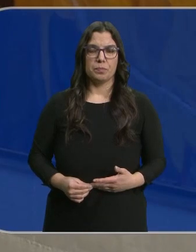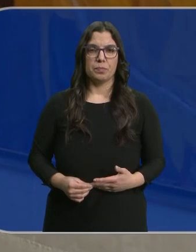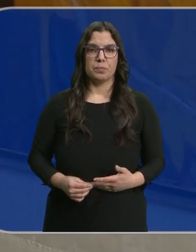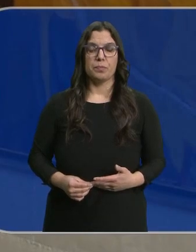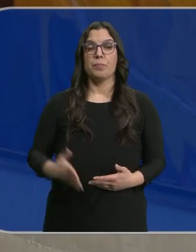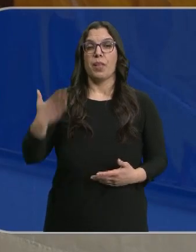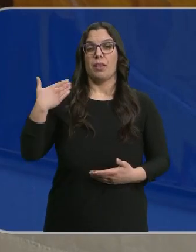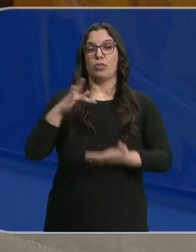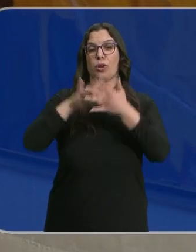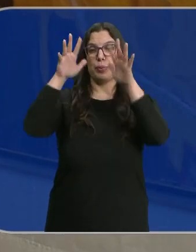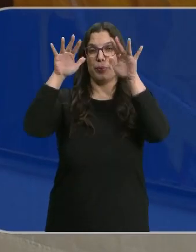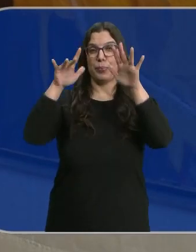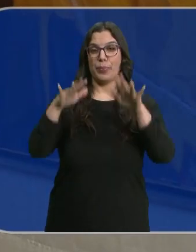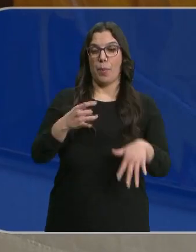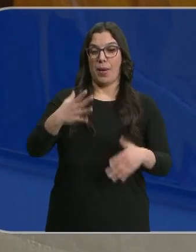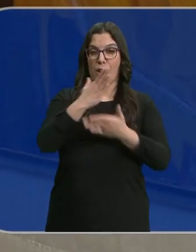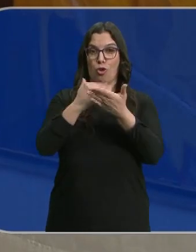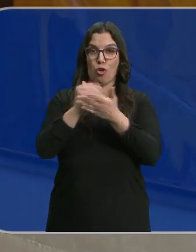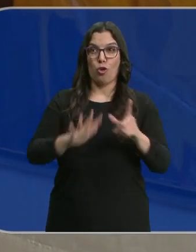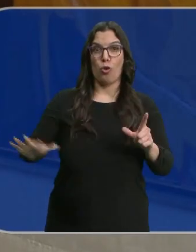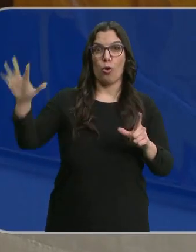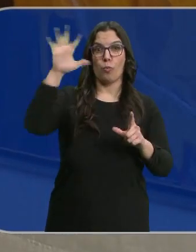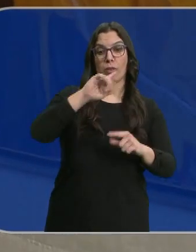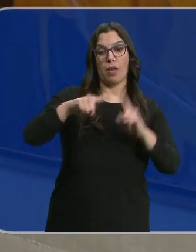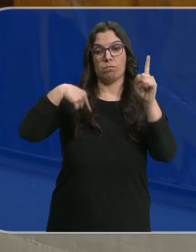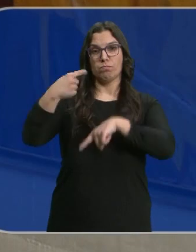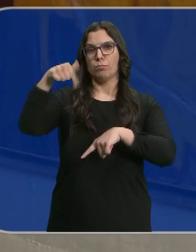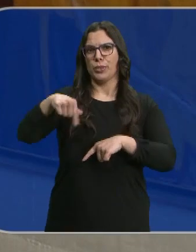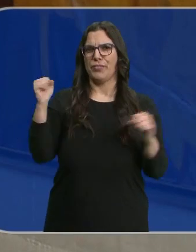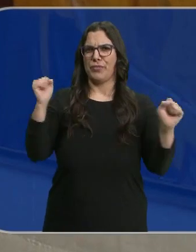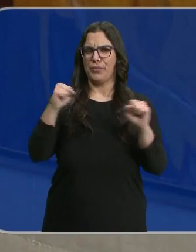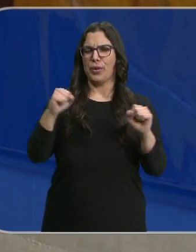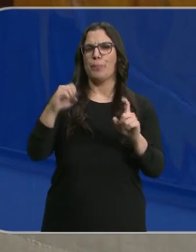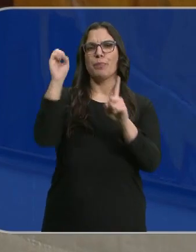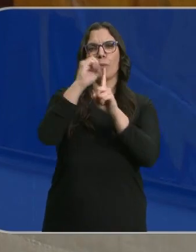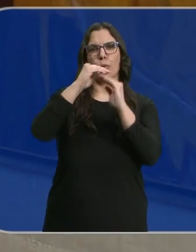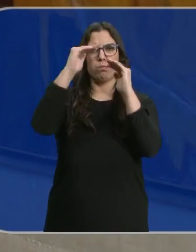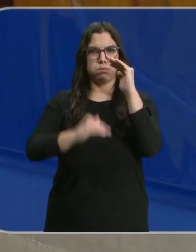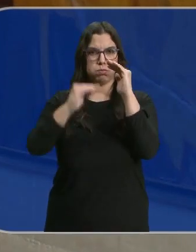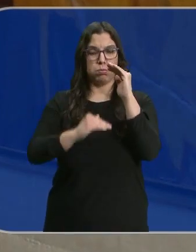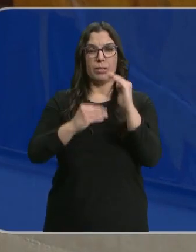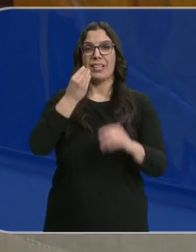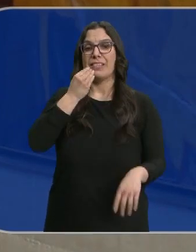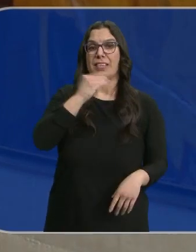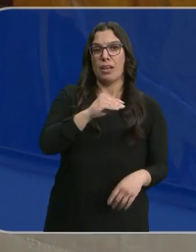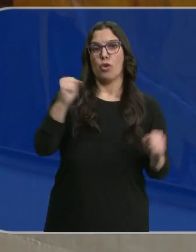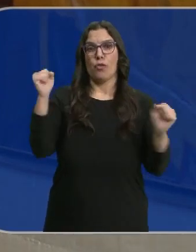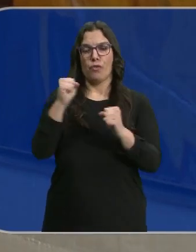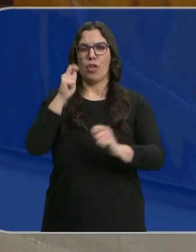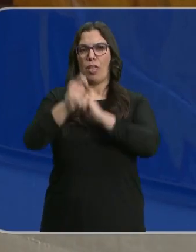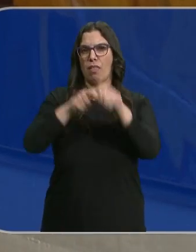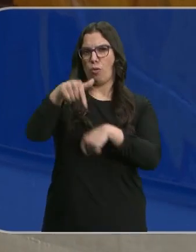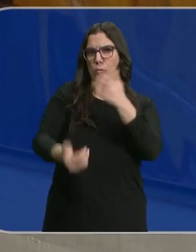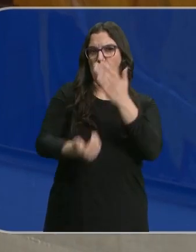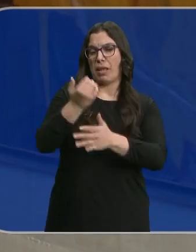Las nevadas que ayer cubrieron prácticamente toda la región nos dejan un gélido panorama. Las temperaturas se han desplomado y el hielo y el frío han complicado